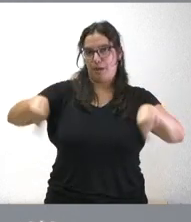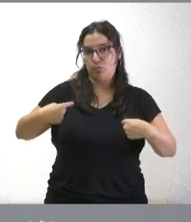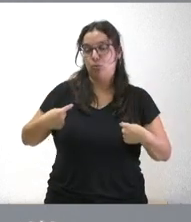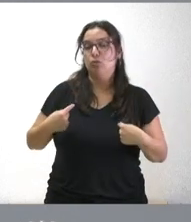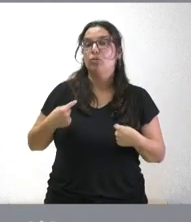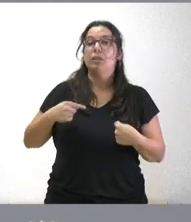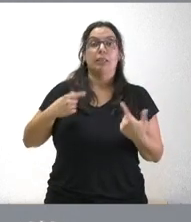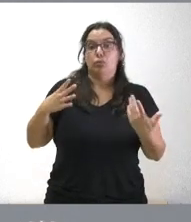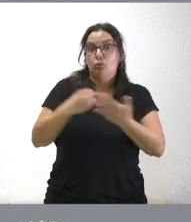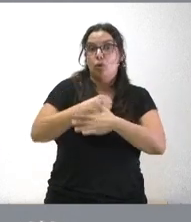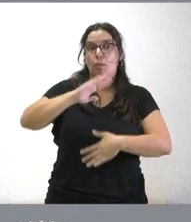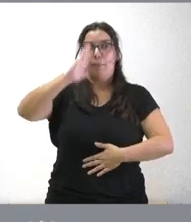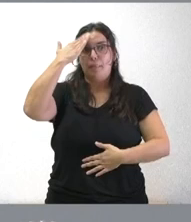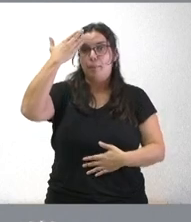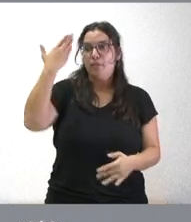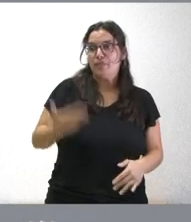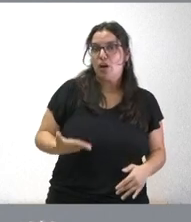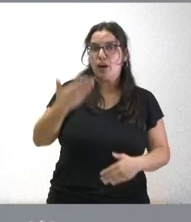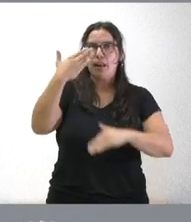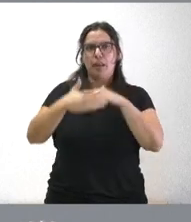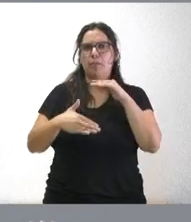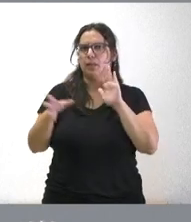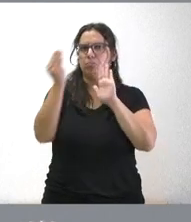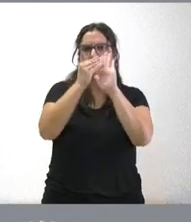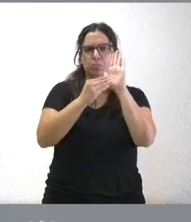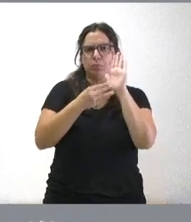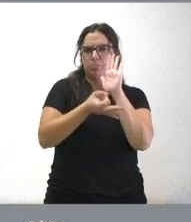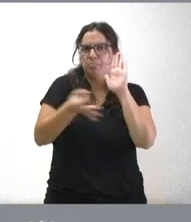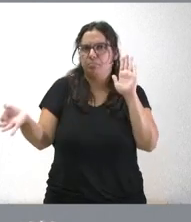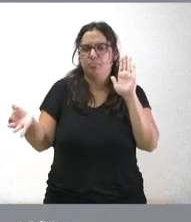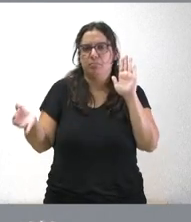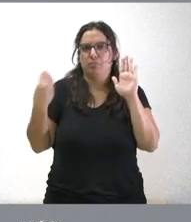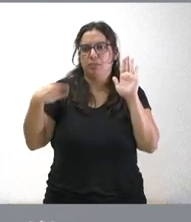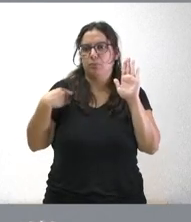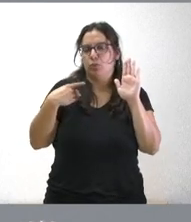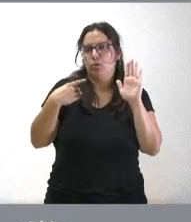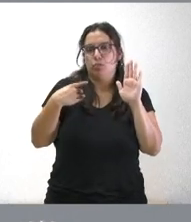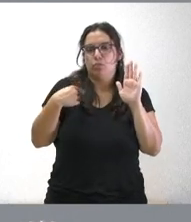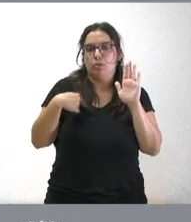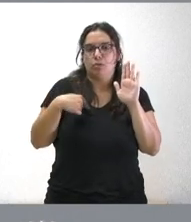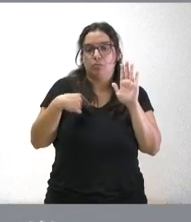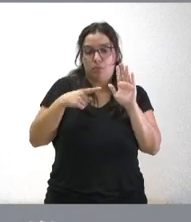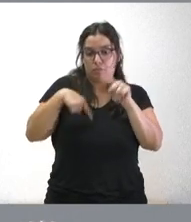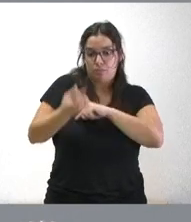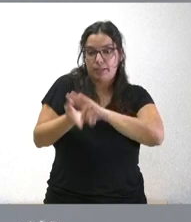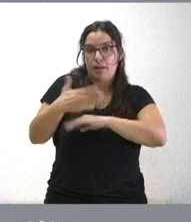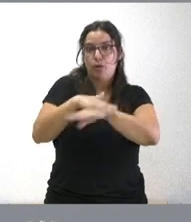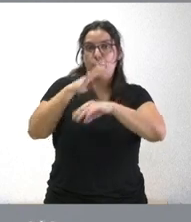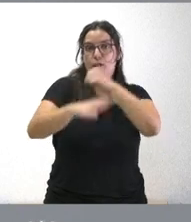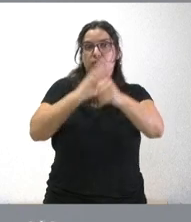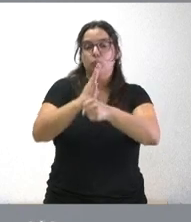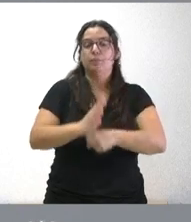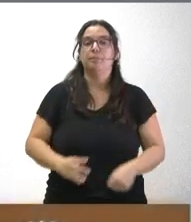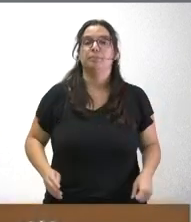principios valores y límites están plenamente recogidos en el pacto de gobierno que se suscribieron y que es el que dio lugar a esta legislatura